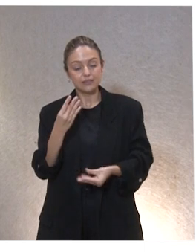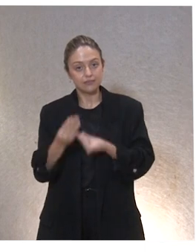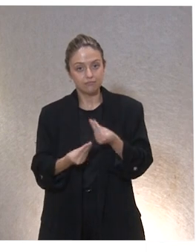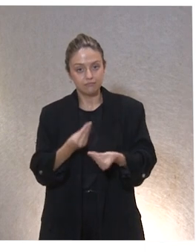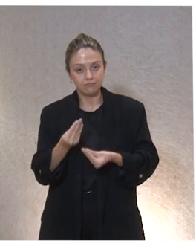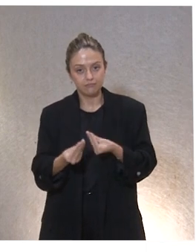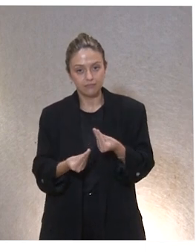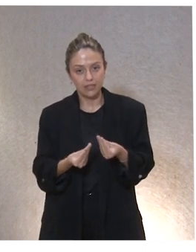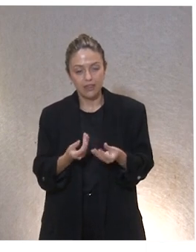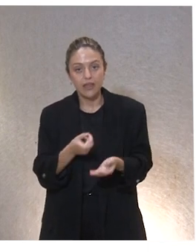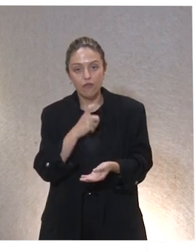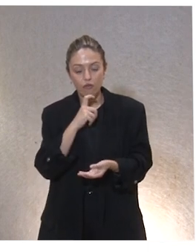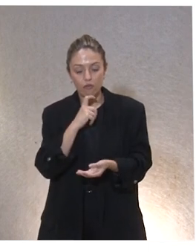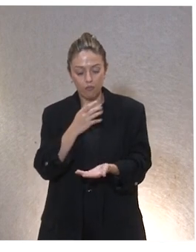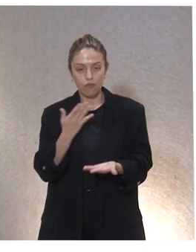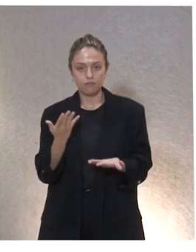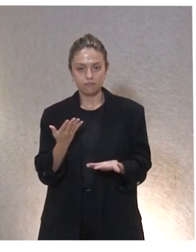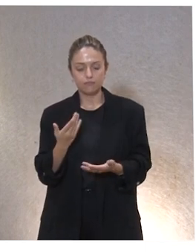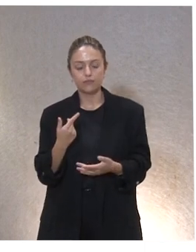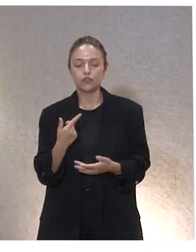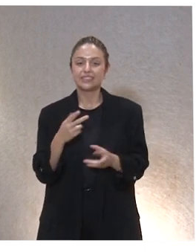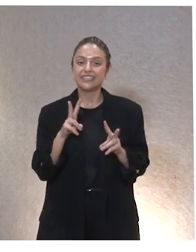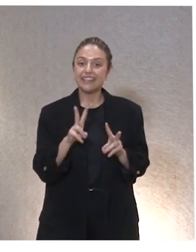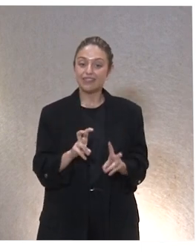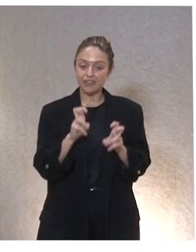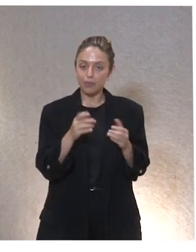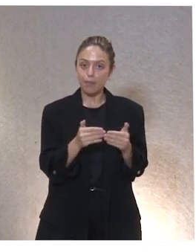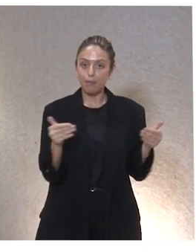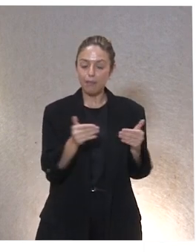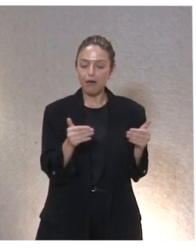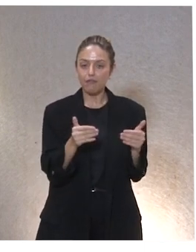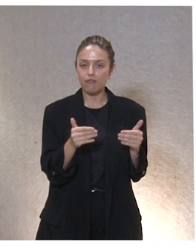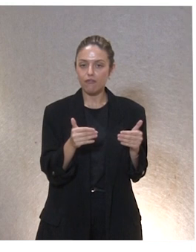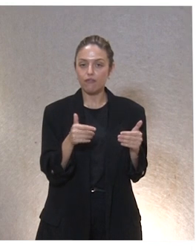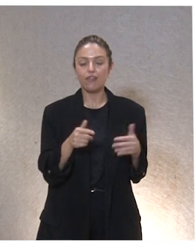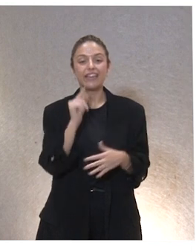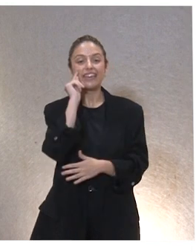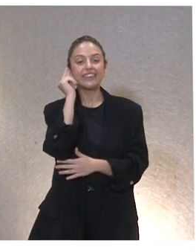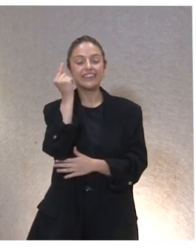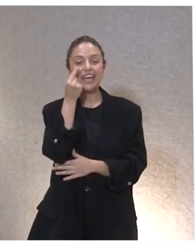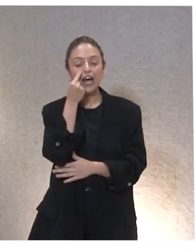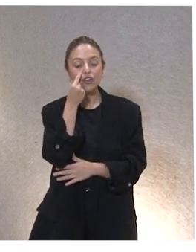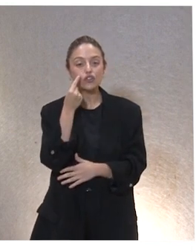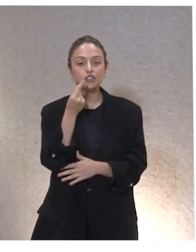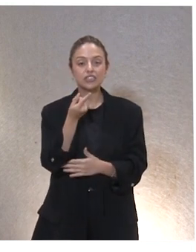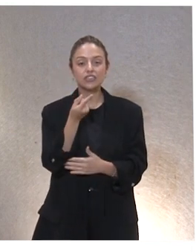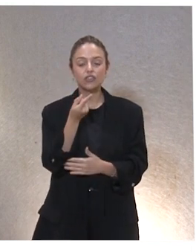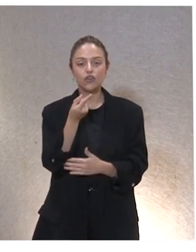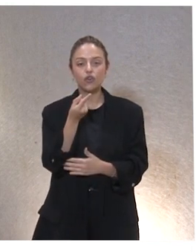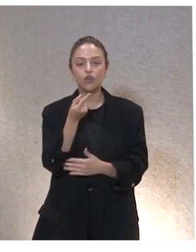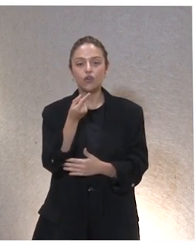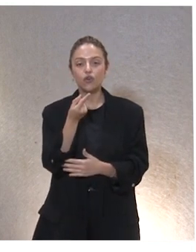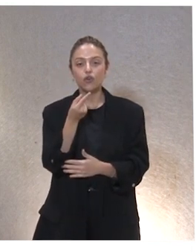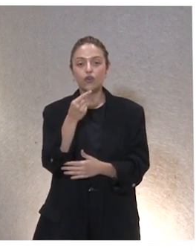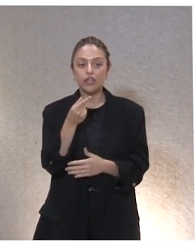cuando sale todo este tema nos metemos en hacer un diagnóstico de necesidades de formación y se